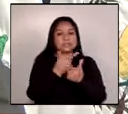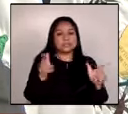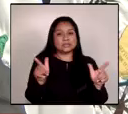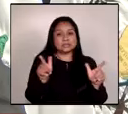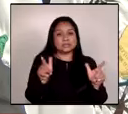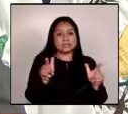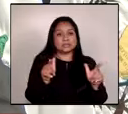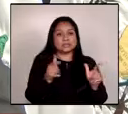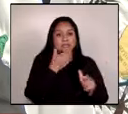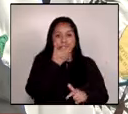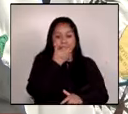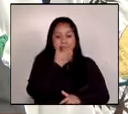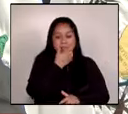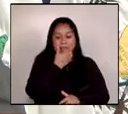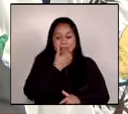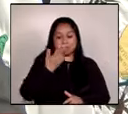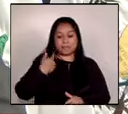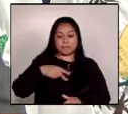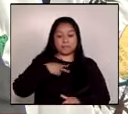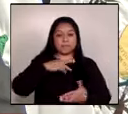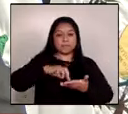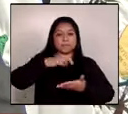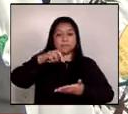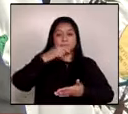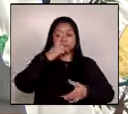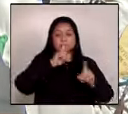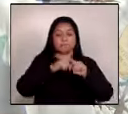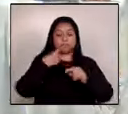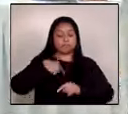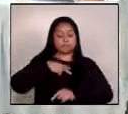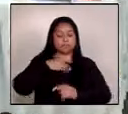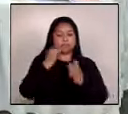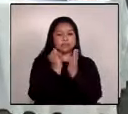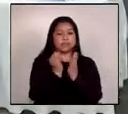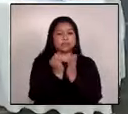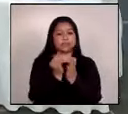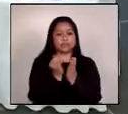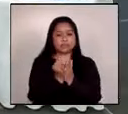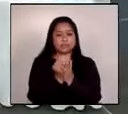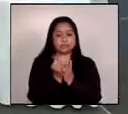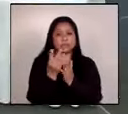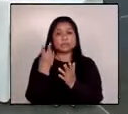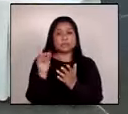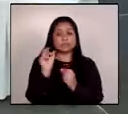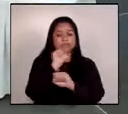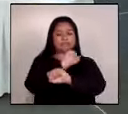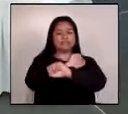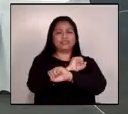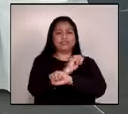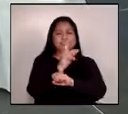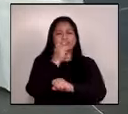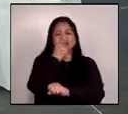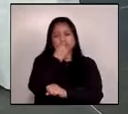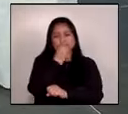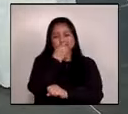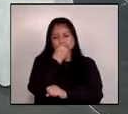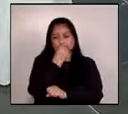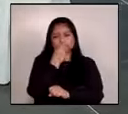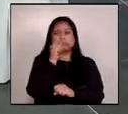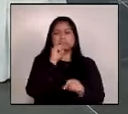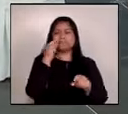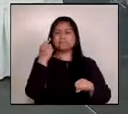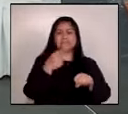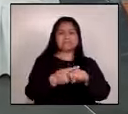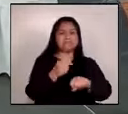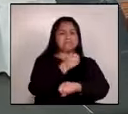a nuestro país, a nuestras instituciones de las ataduras de la corrupción que han impedido